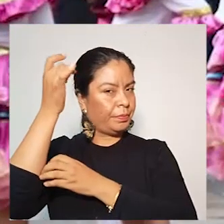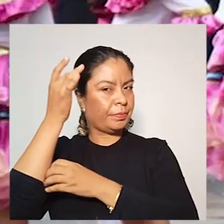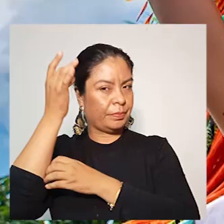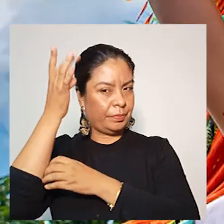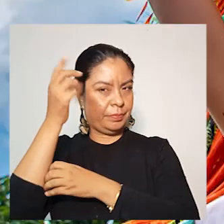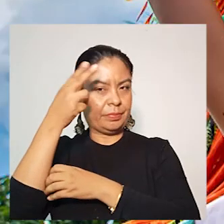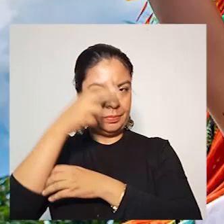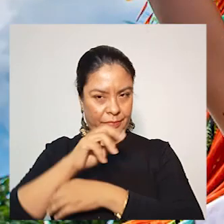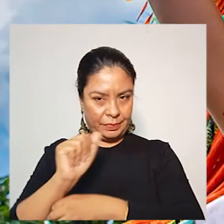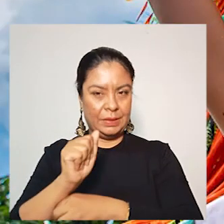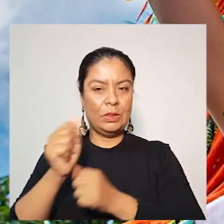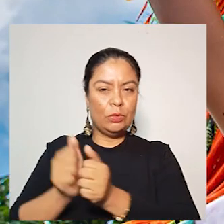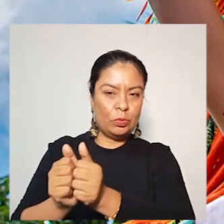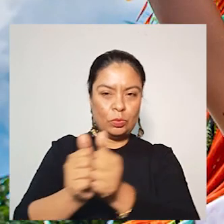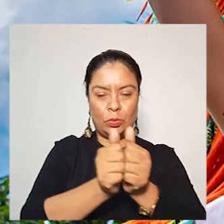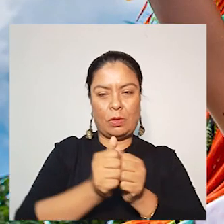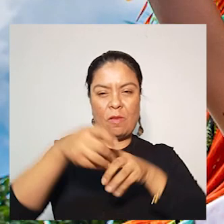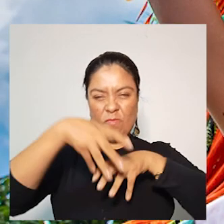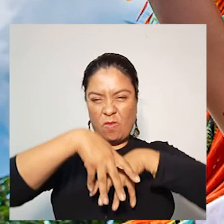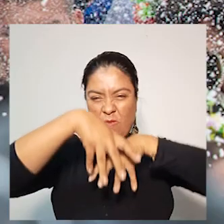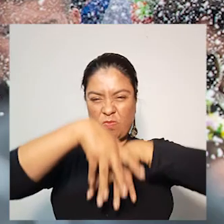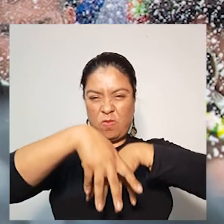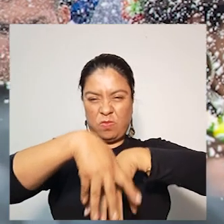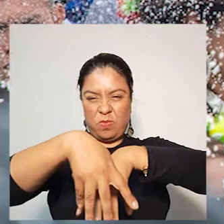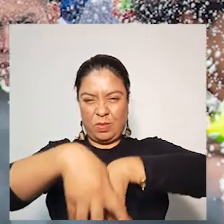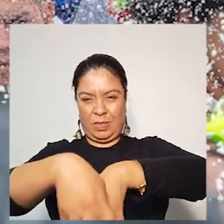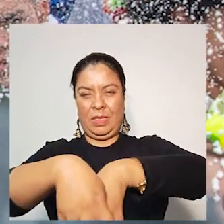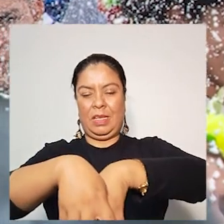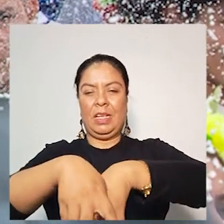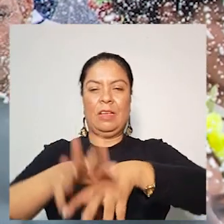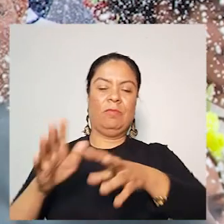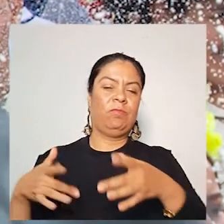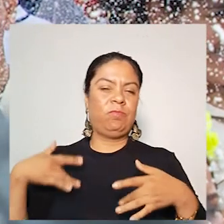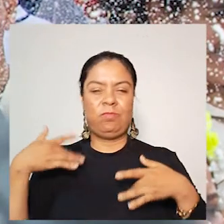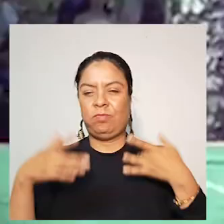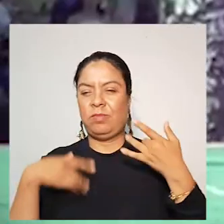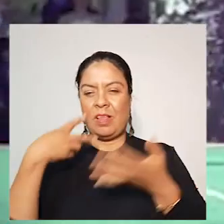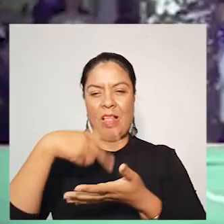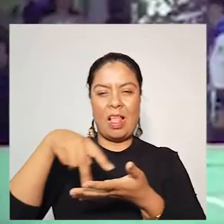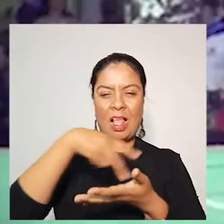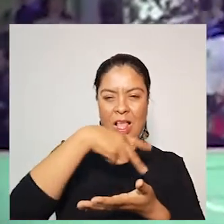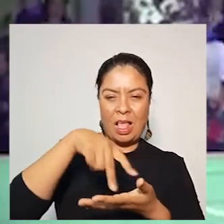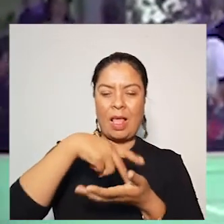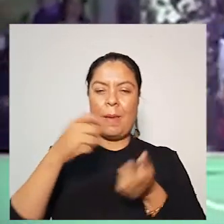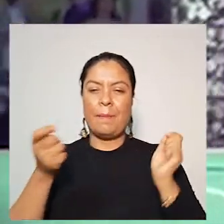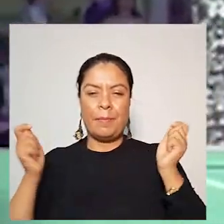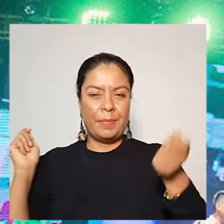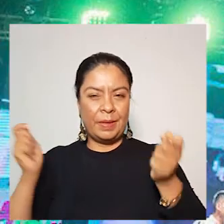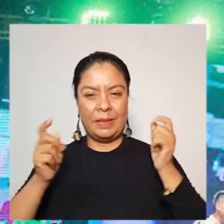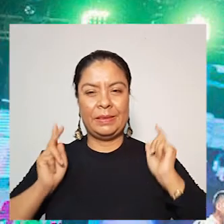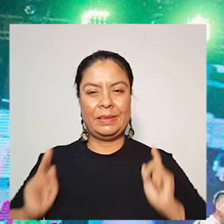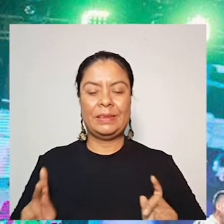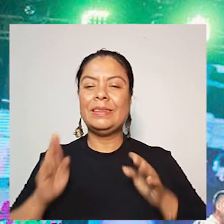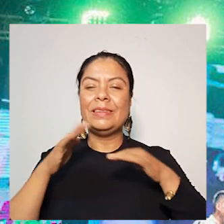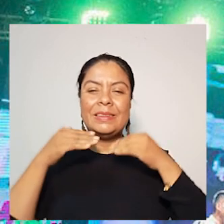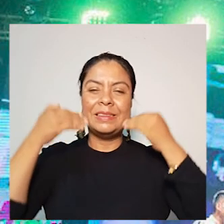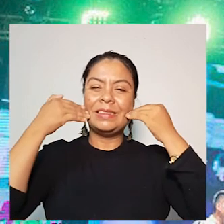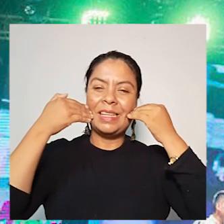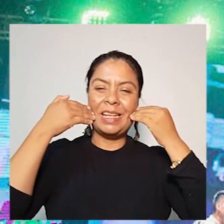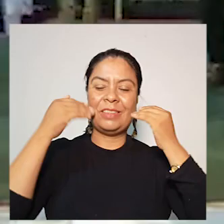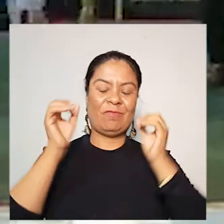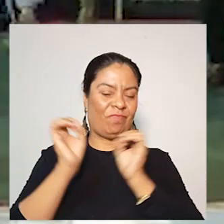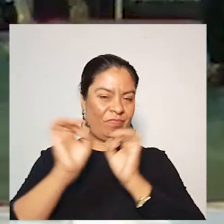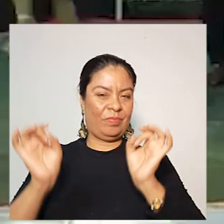volcaron a las calles de Florencia para acompañar el desfile de carrozas y comparsas, y donde el ambiente festivo de bailes, trajes típicos y simpatía